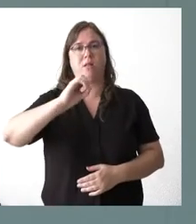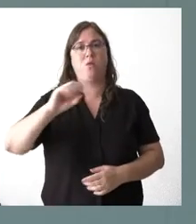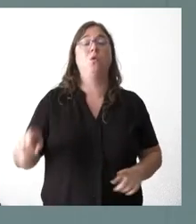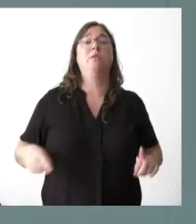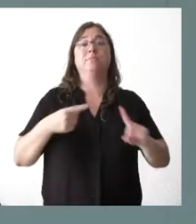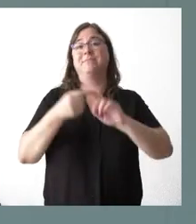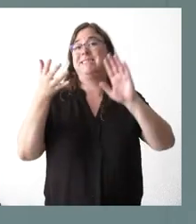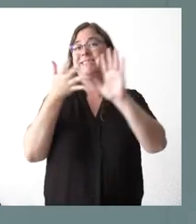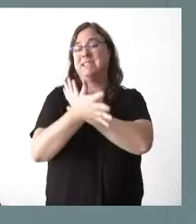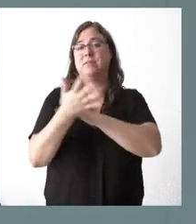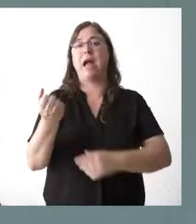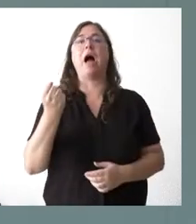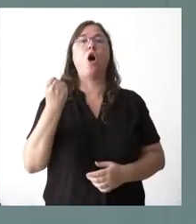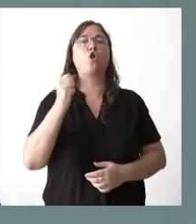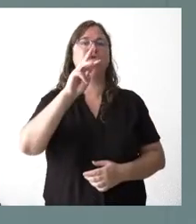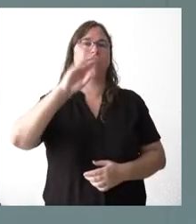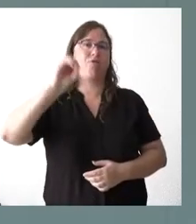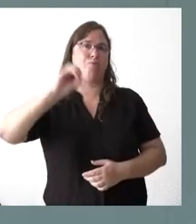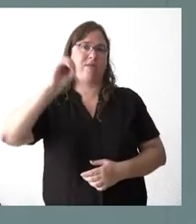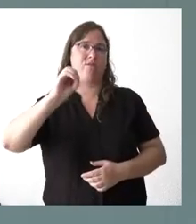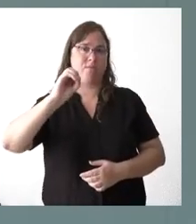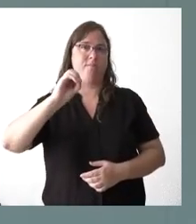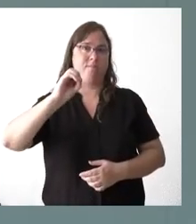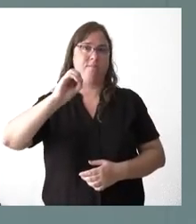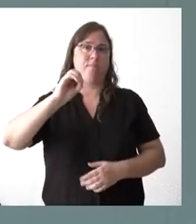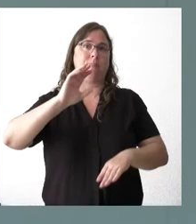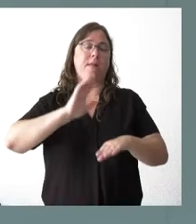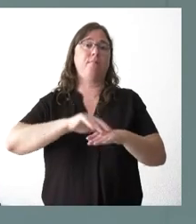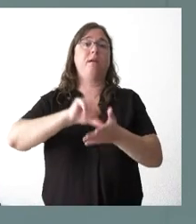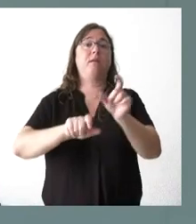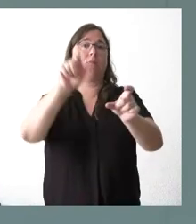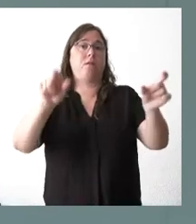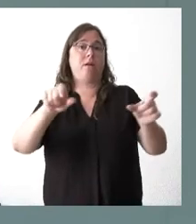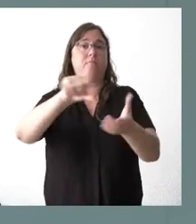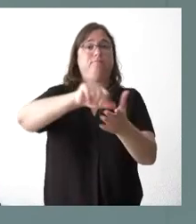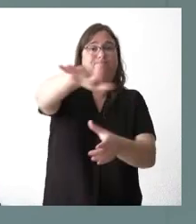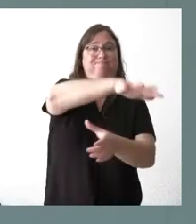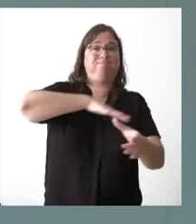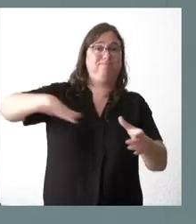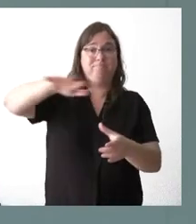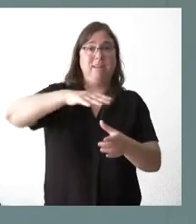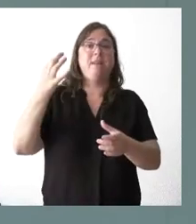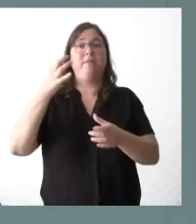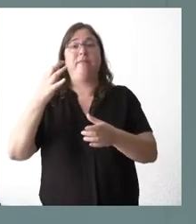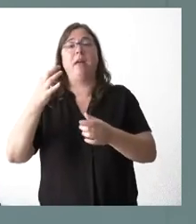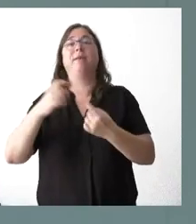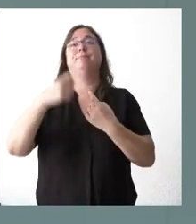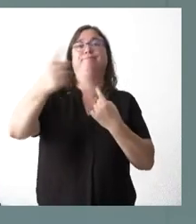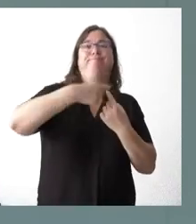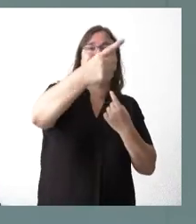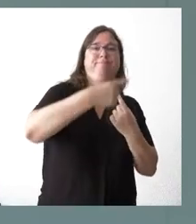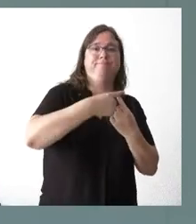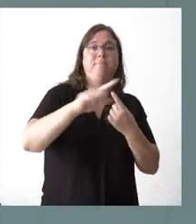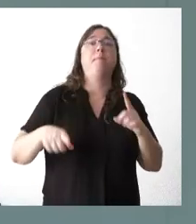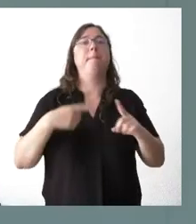ahorro del 35% que hacemos hacia los ciudadanos que tendrían que bajar en el viaje del transporte metropolitano